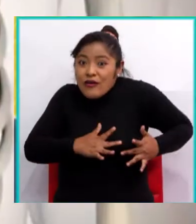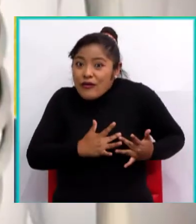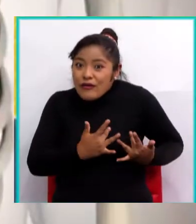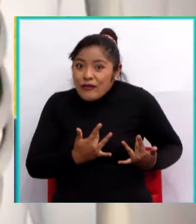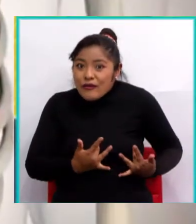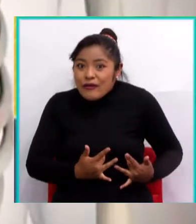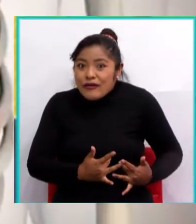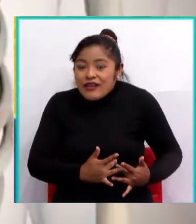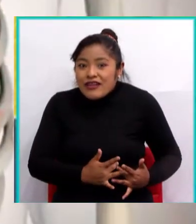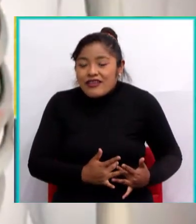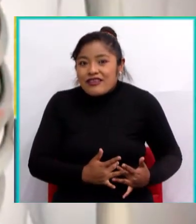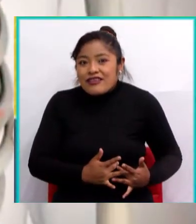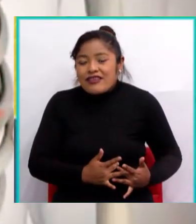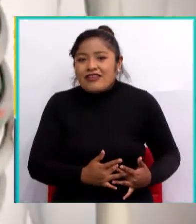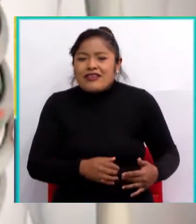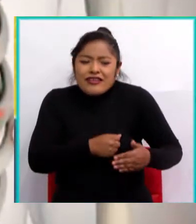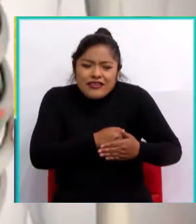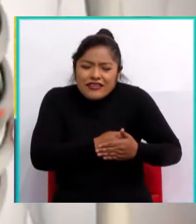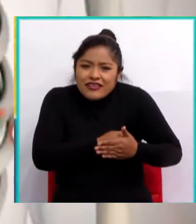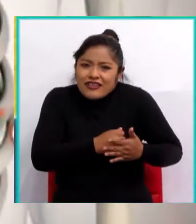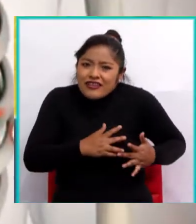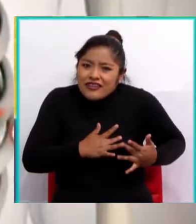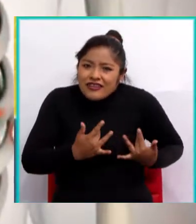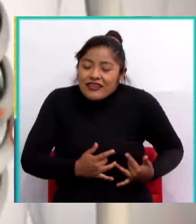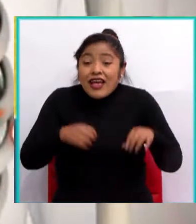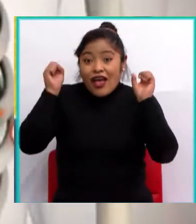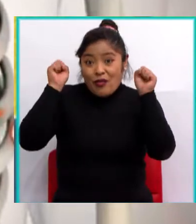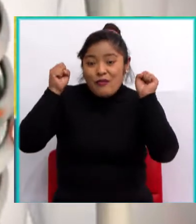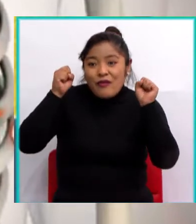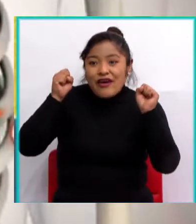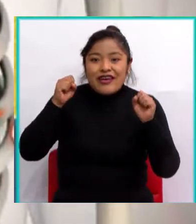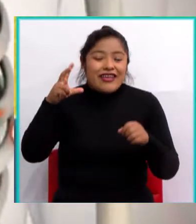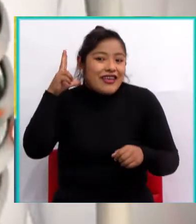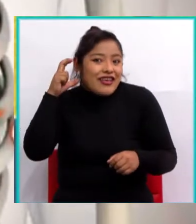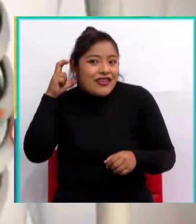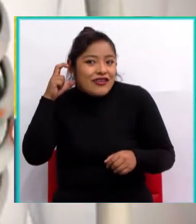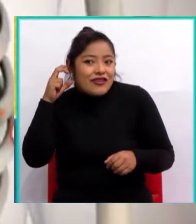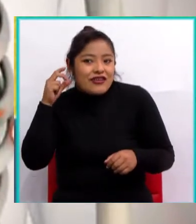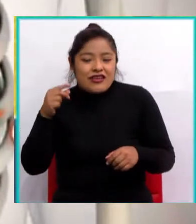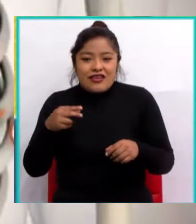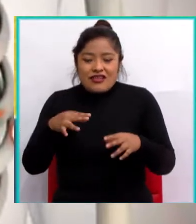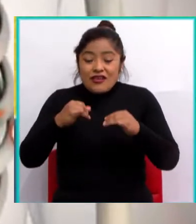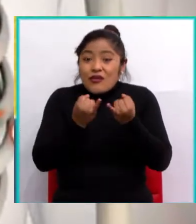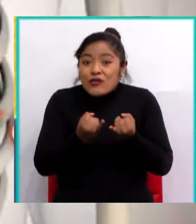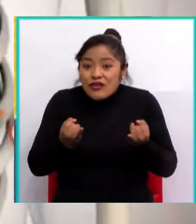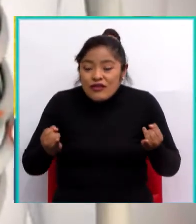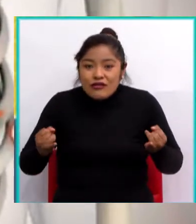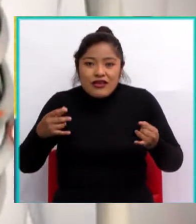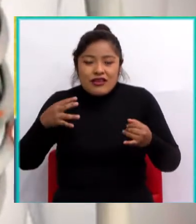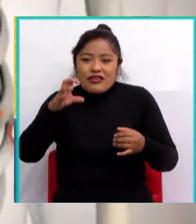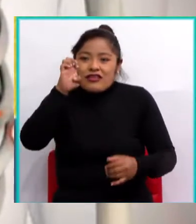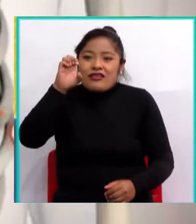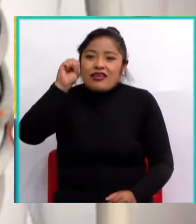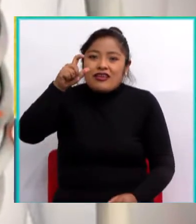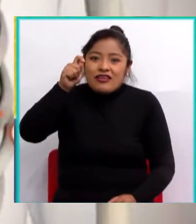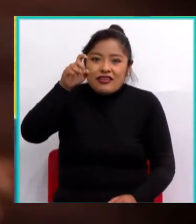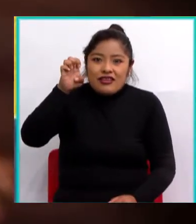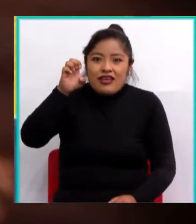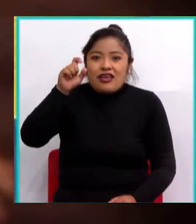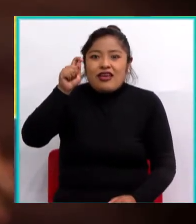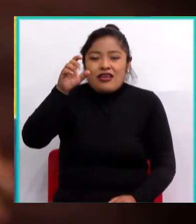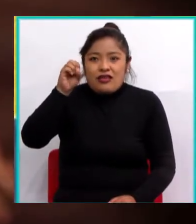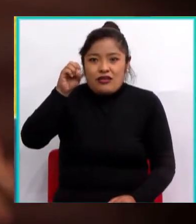Los latidos del corazón se pueden escuchar a través de un estetoscopio, que ayuda a